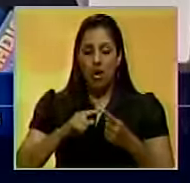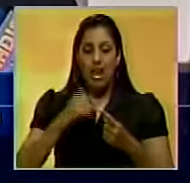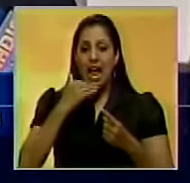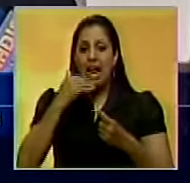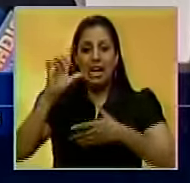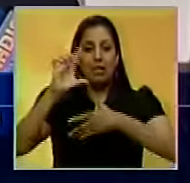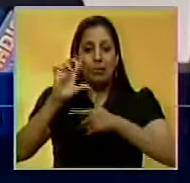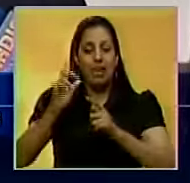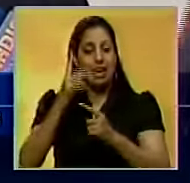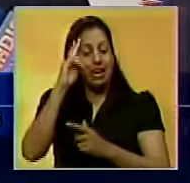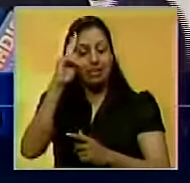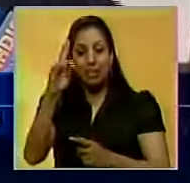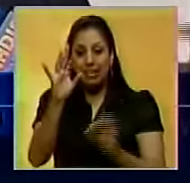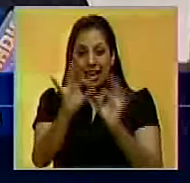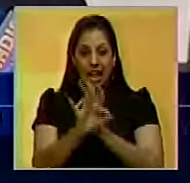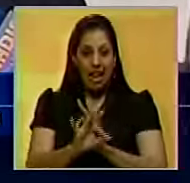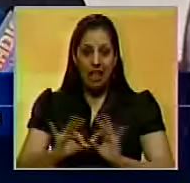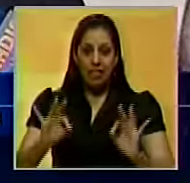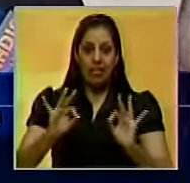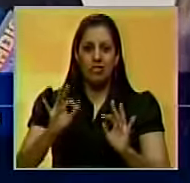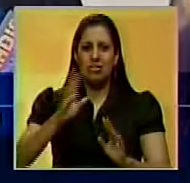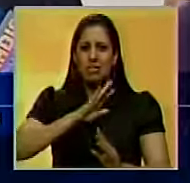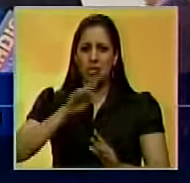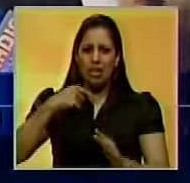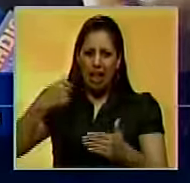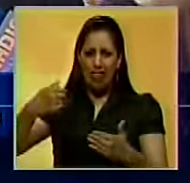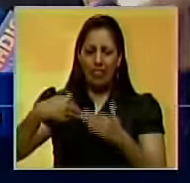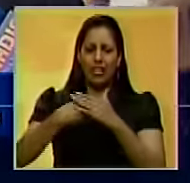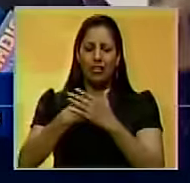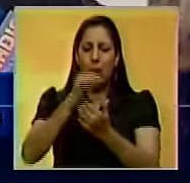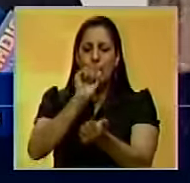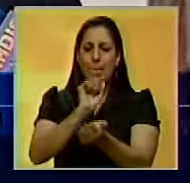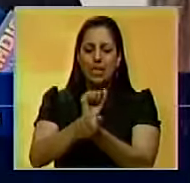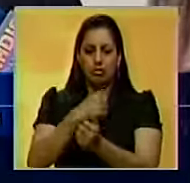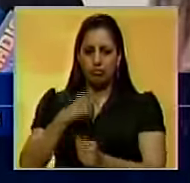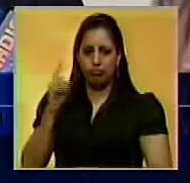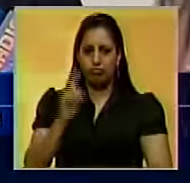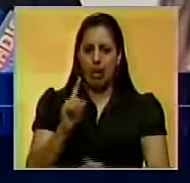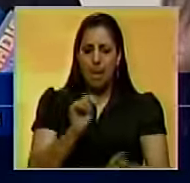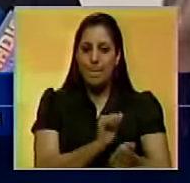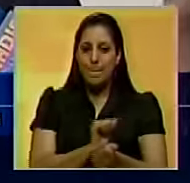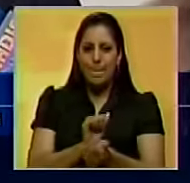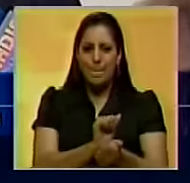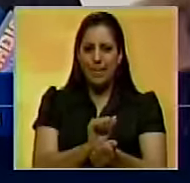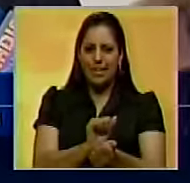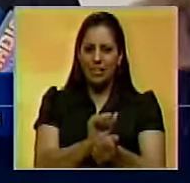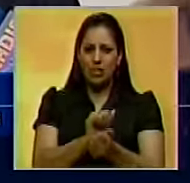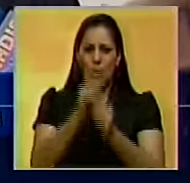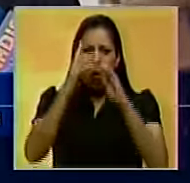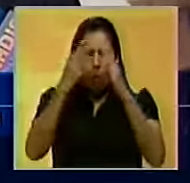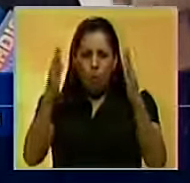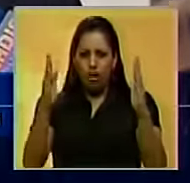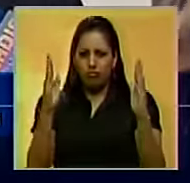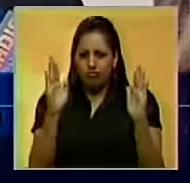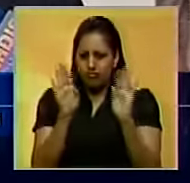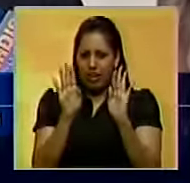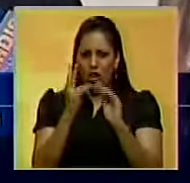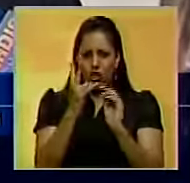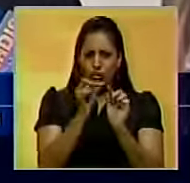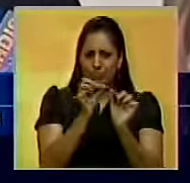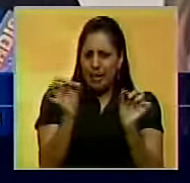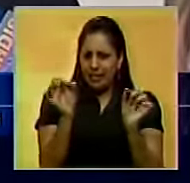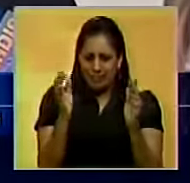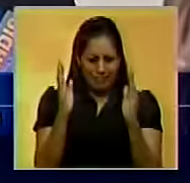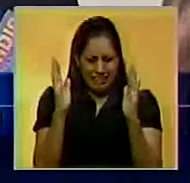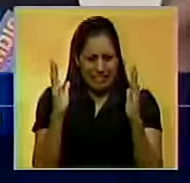inmunidad latinoamericana, nos metieron presos apenas llegamos, nos metieron un cuartico, un cuartico de dos metros y medio por tres metros